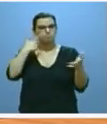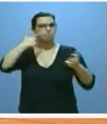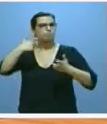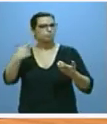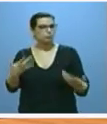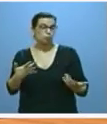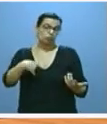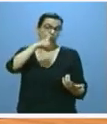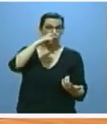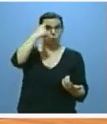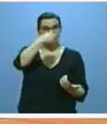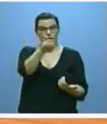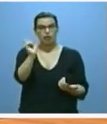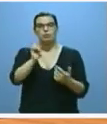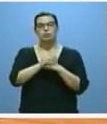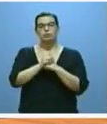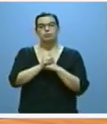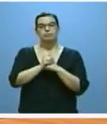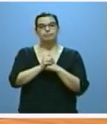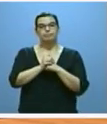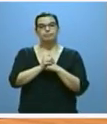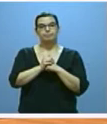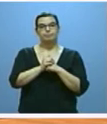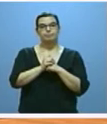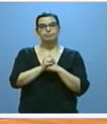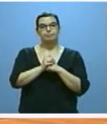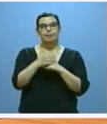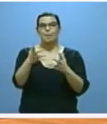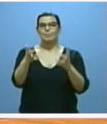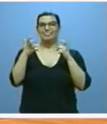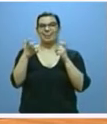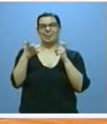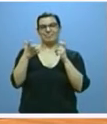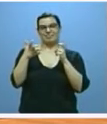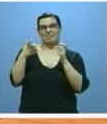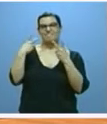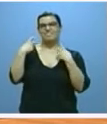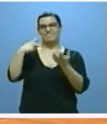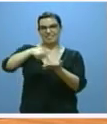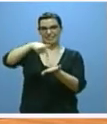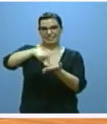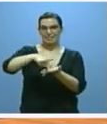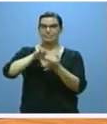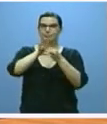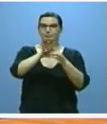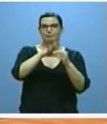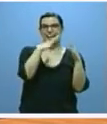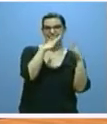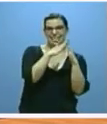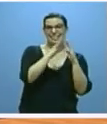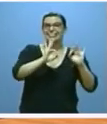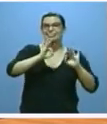recordar en este caso la incorporación de nuevos beneficios fiscales este año para la vivienda específicamente en el medio rural.